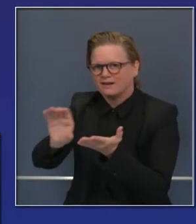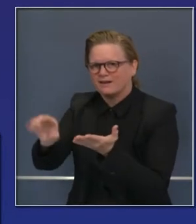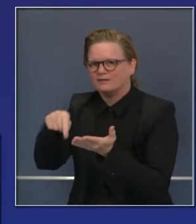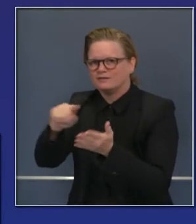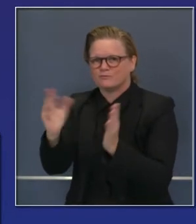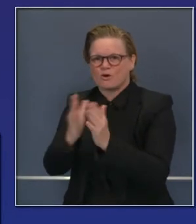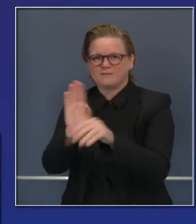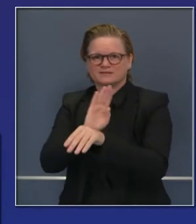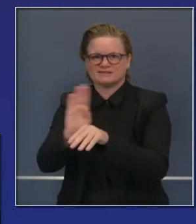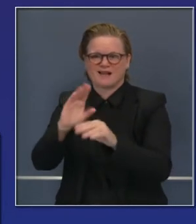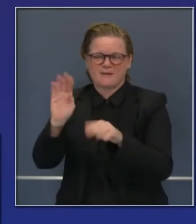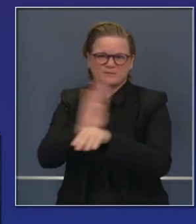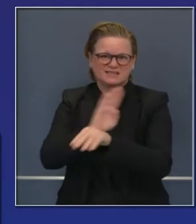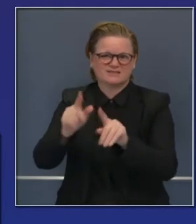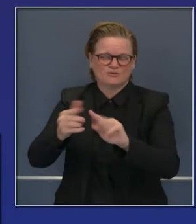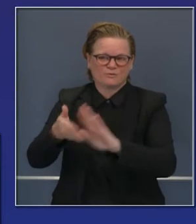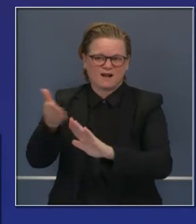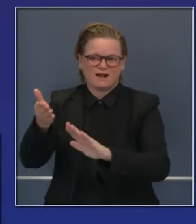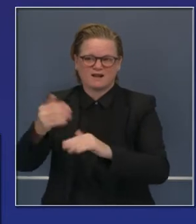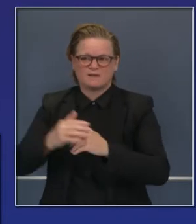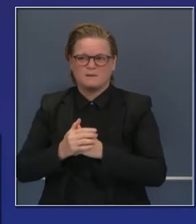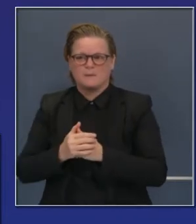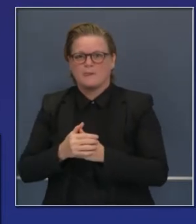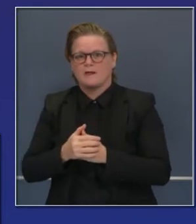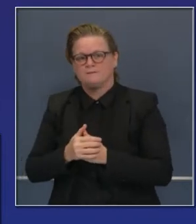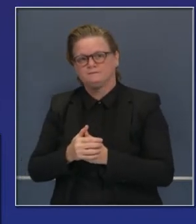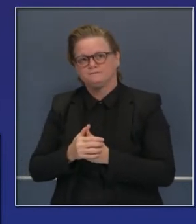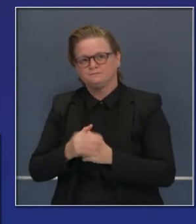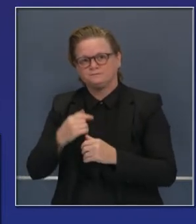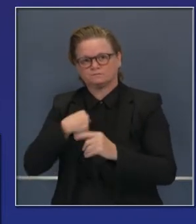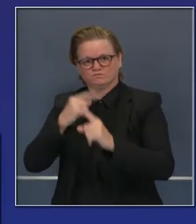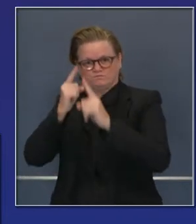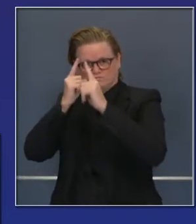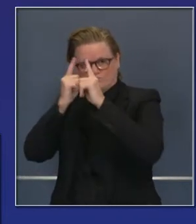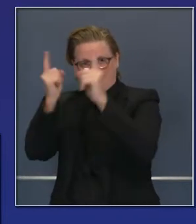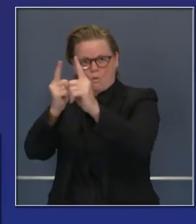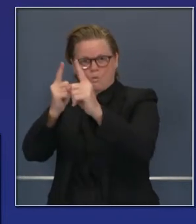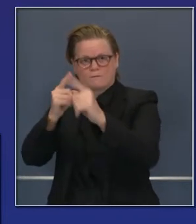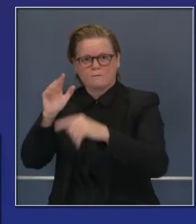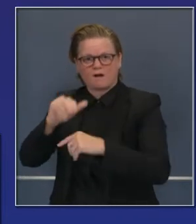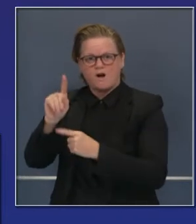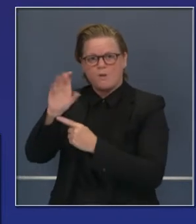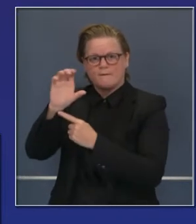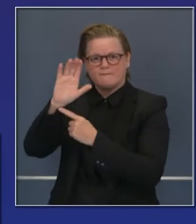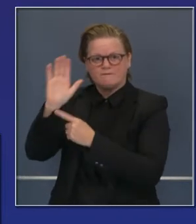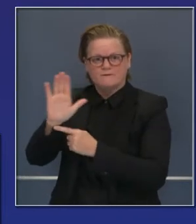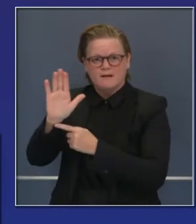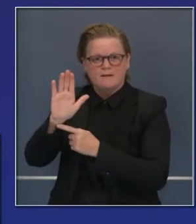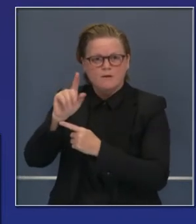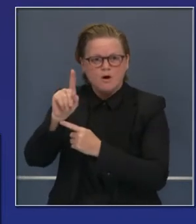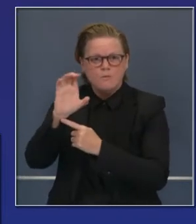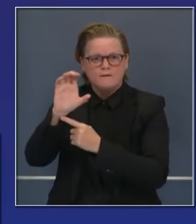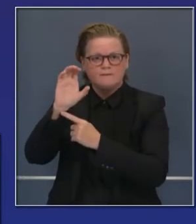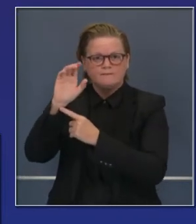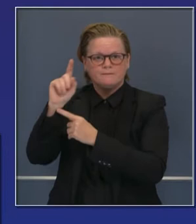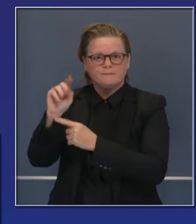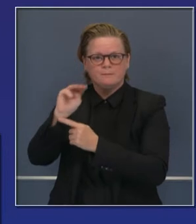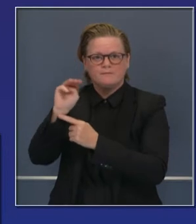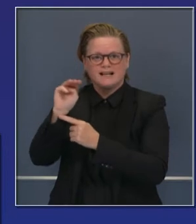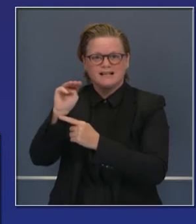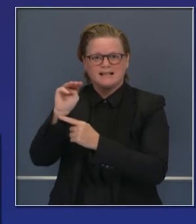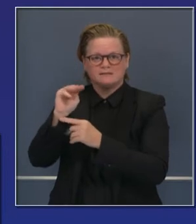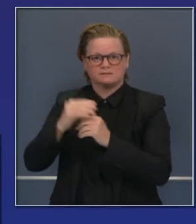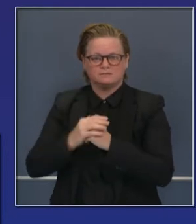ayuda. Y también tenemos presente que mañana, literalmente